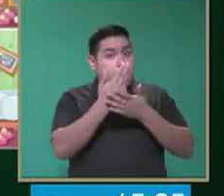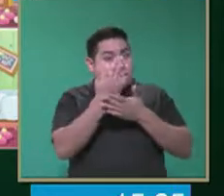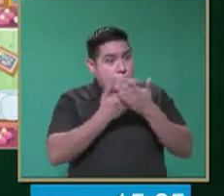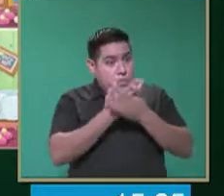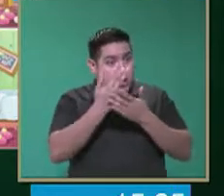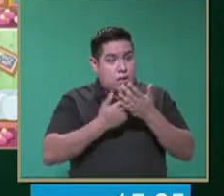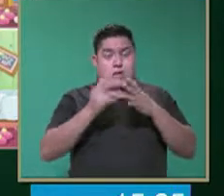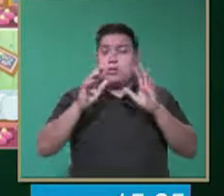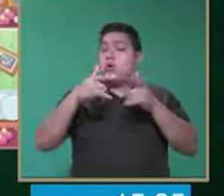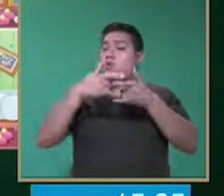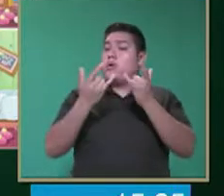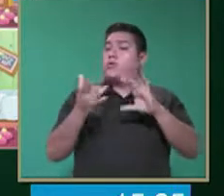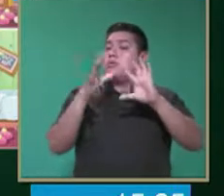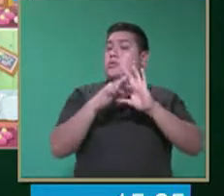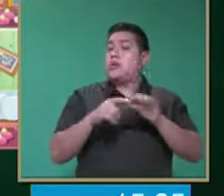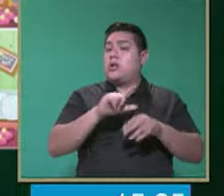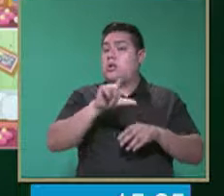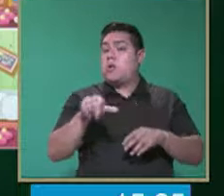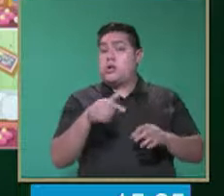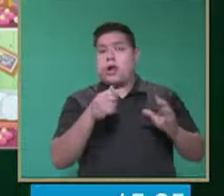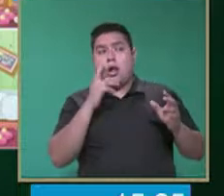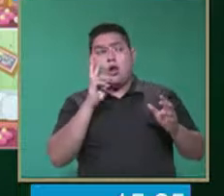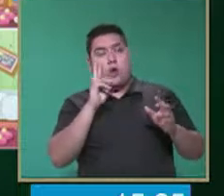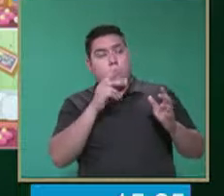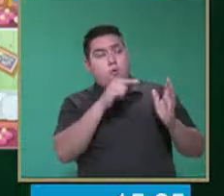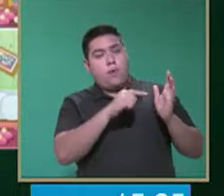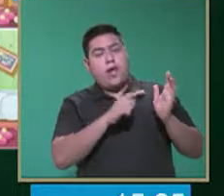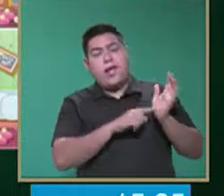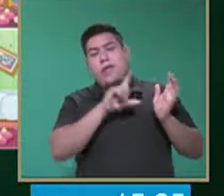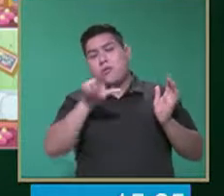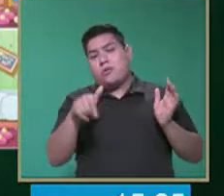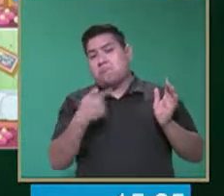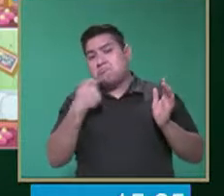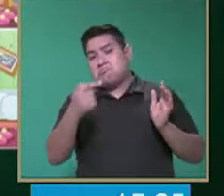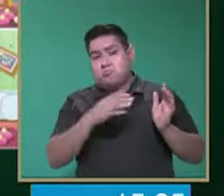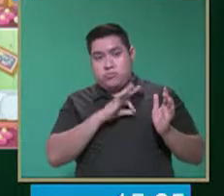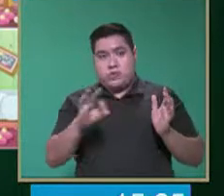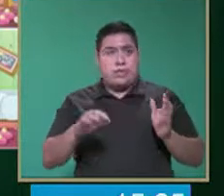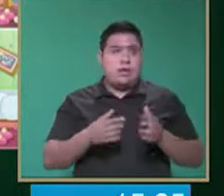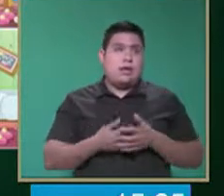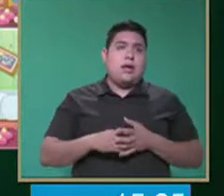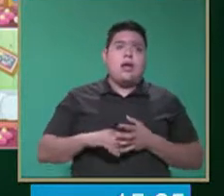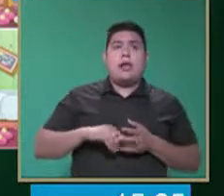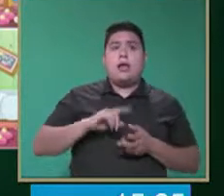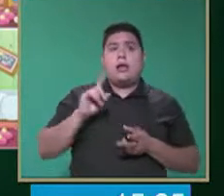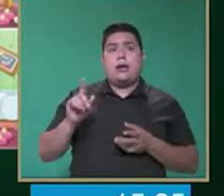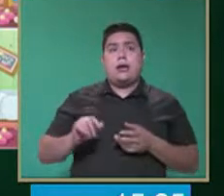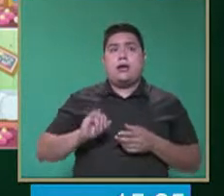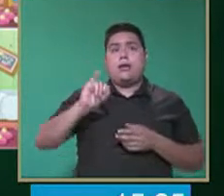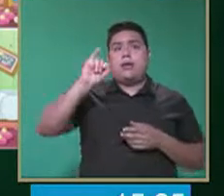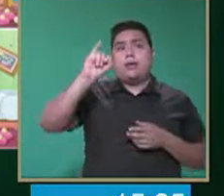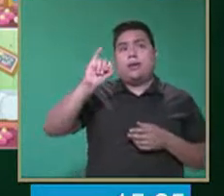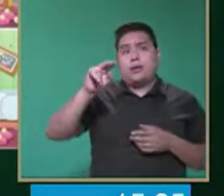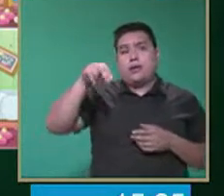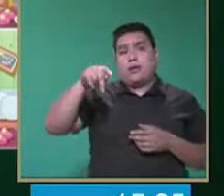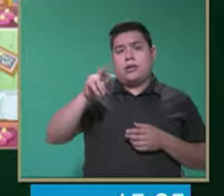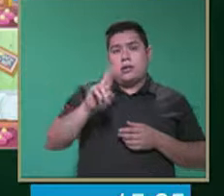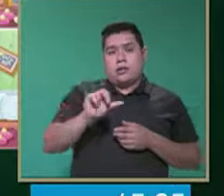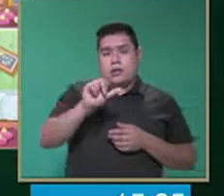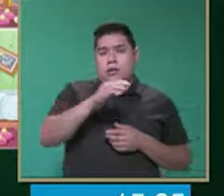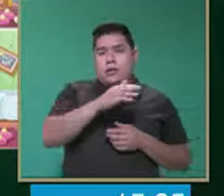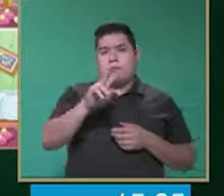posteriormente que el alumno lo cuente. En cuanto a la intraverbal, vamos a trabajar con preguntas